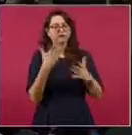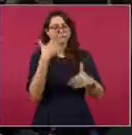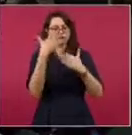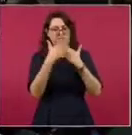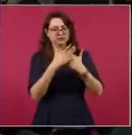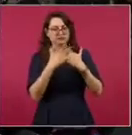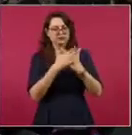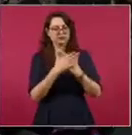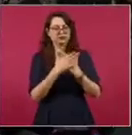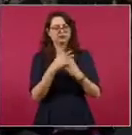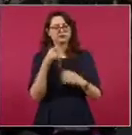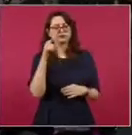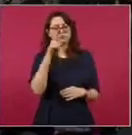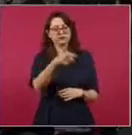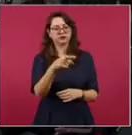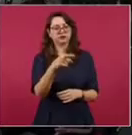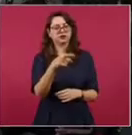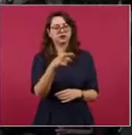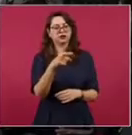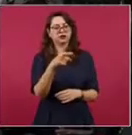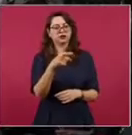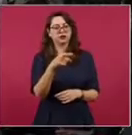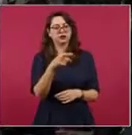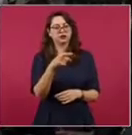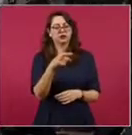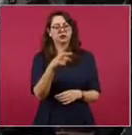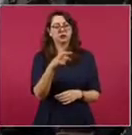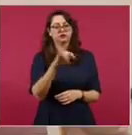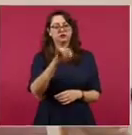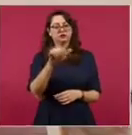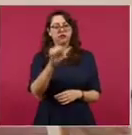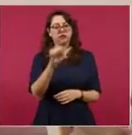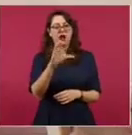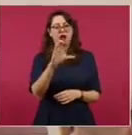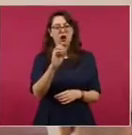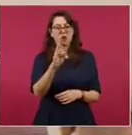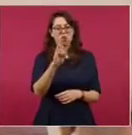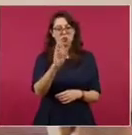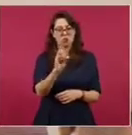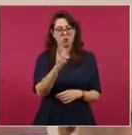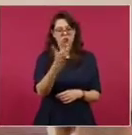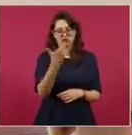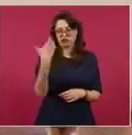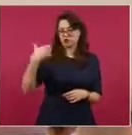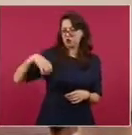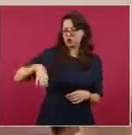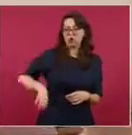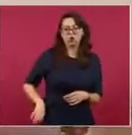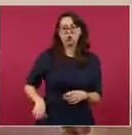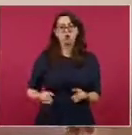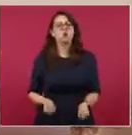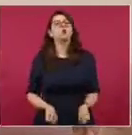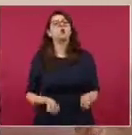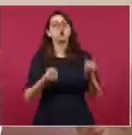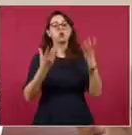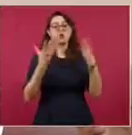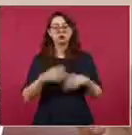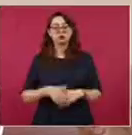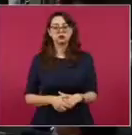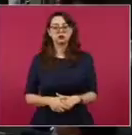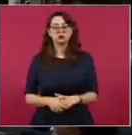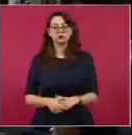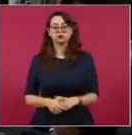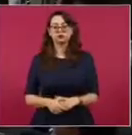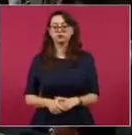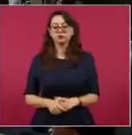Jacobo. Pero lo que quiero